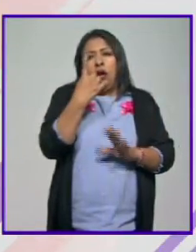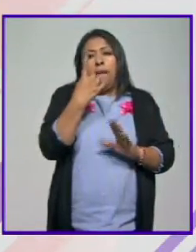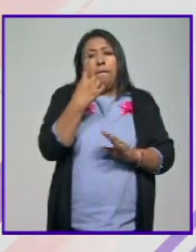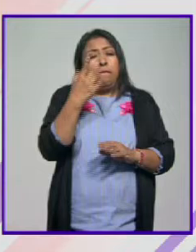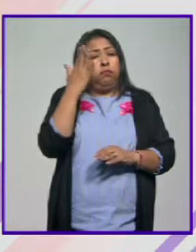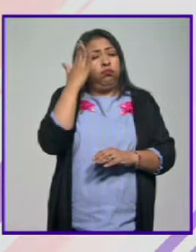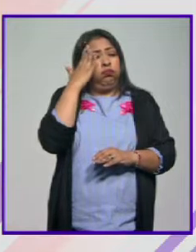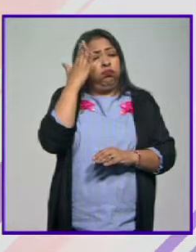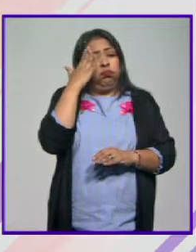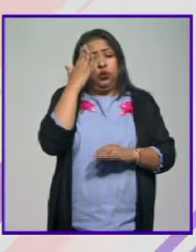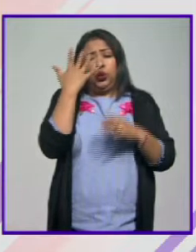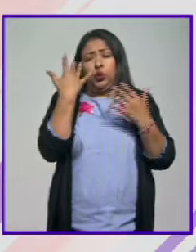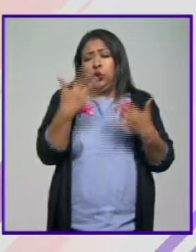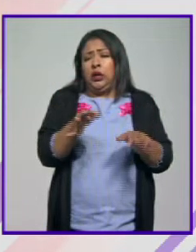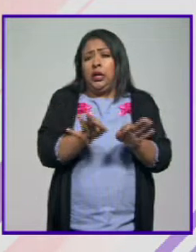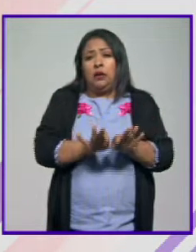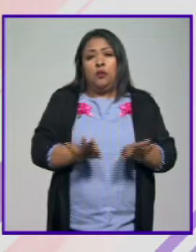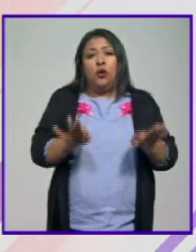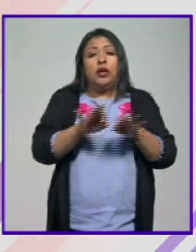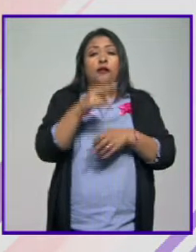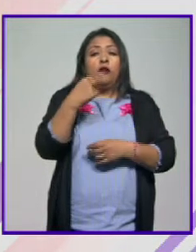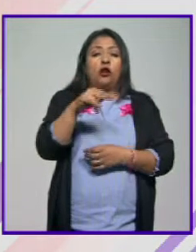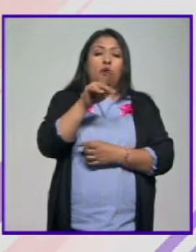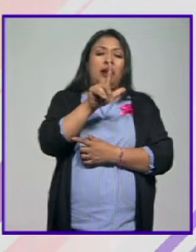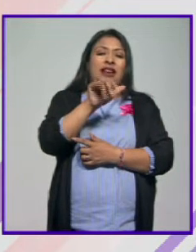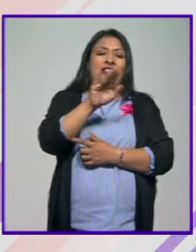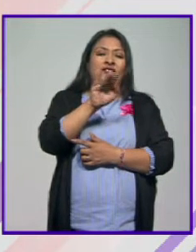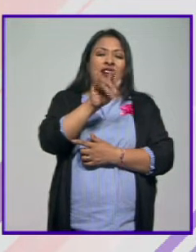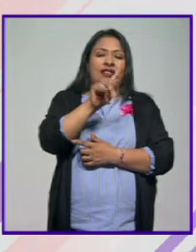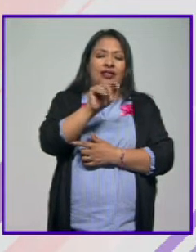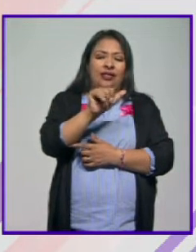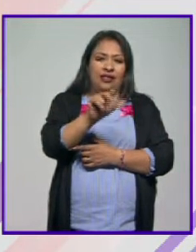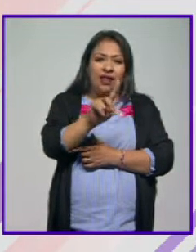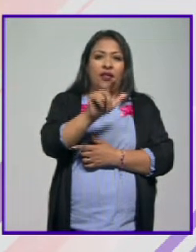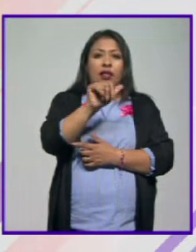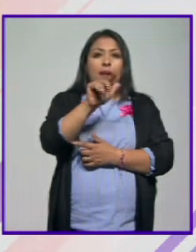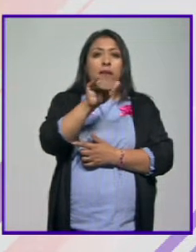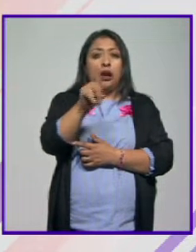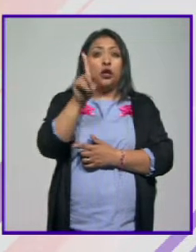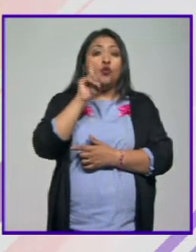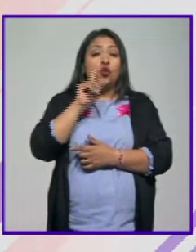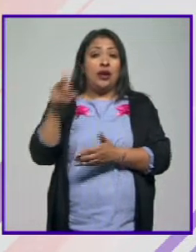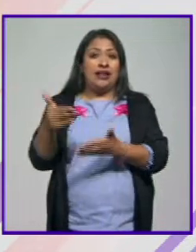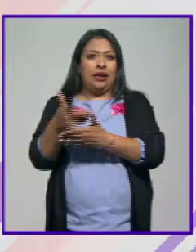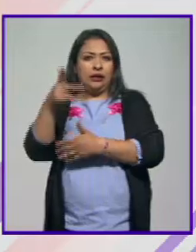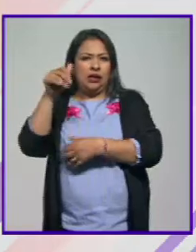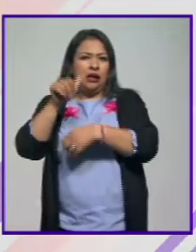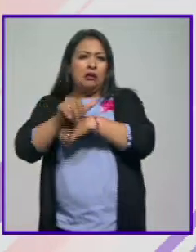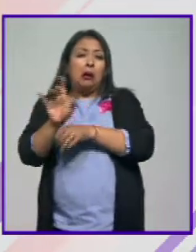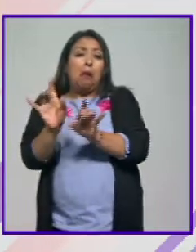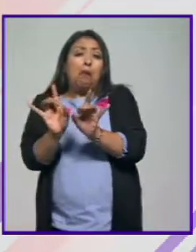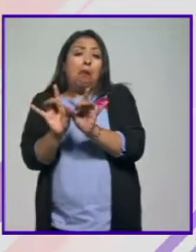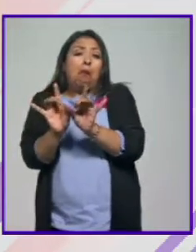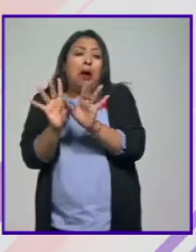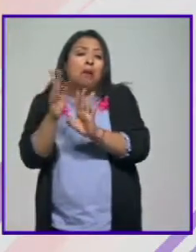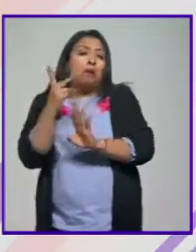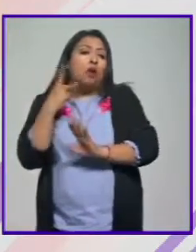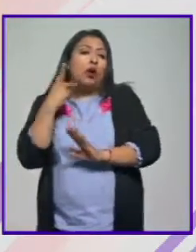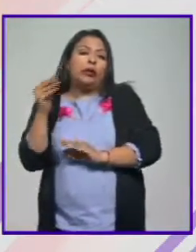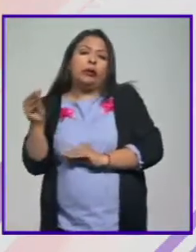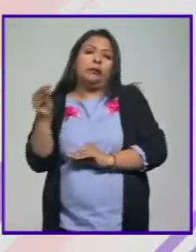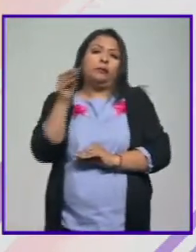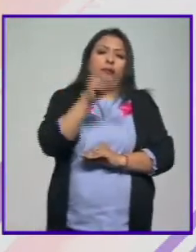primera figura importantísima que es Libertad de Mar que era una actriz argentina que por circunstancias políticas